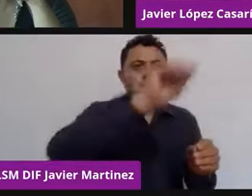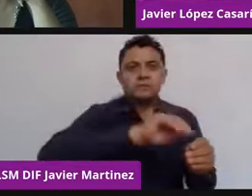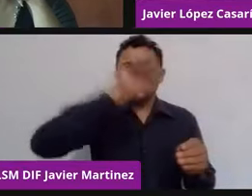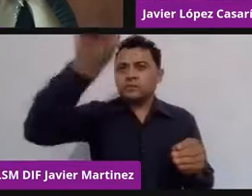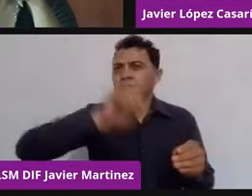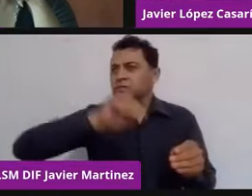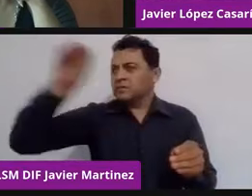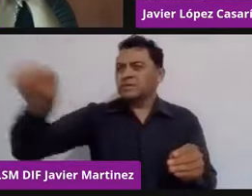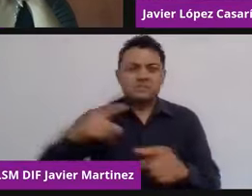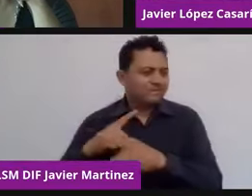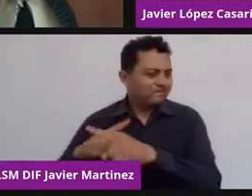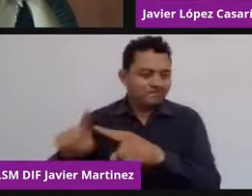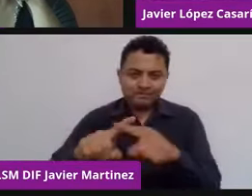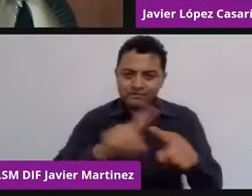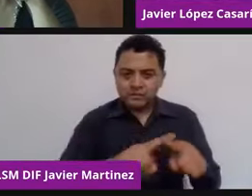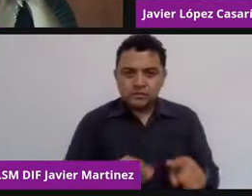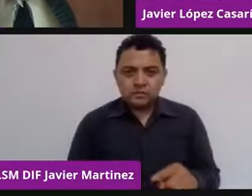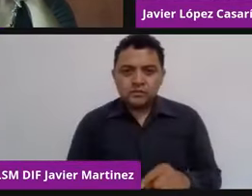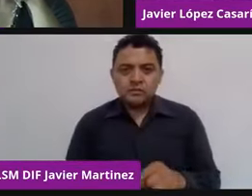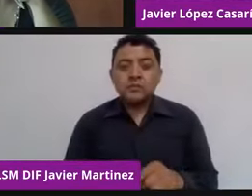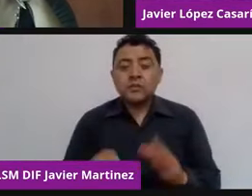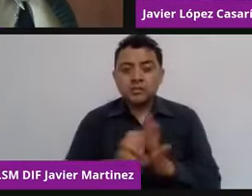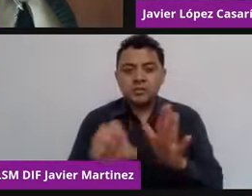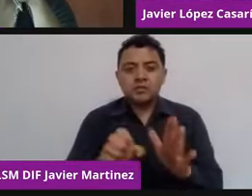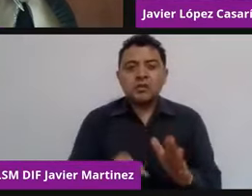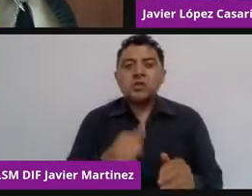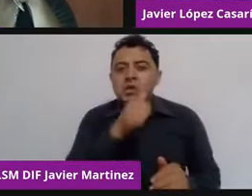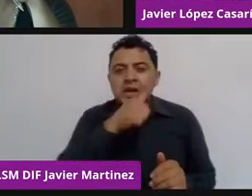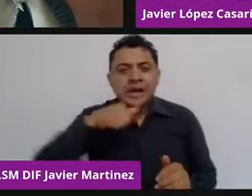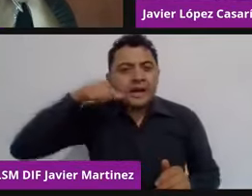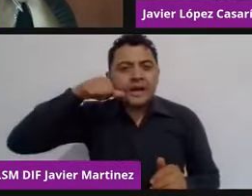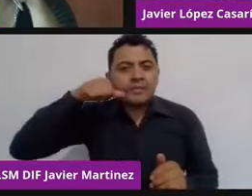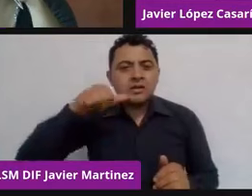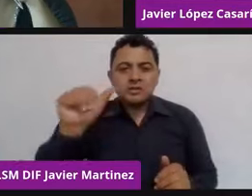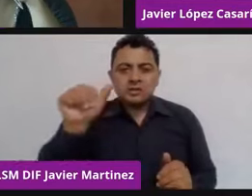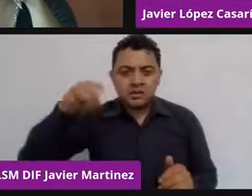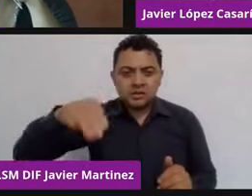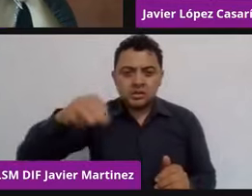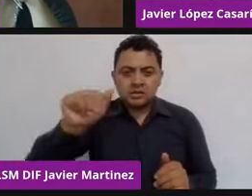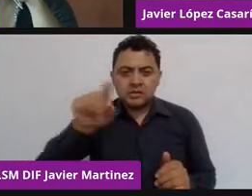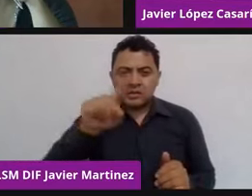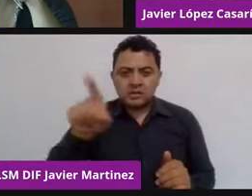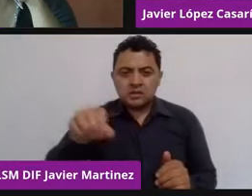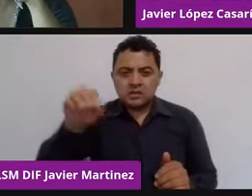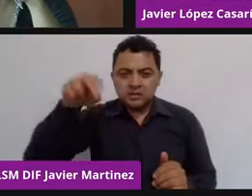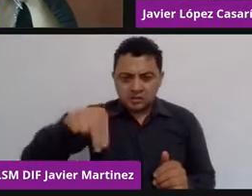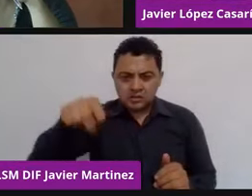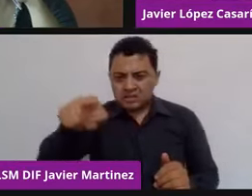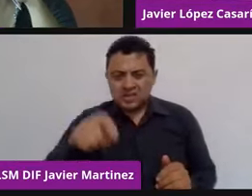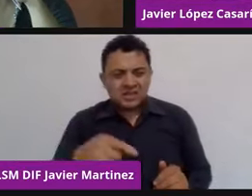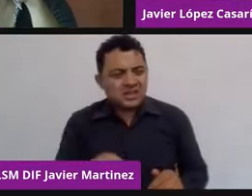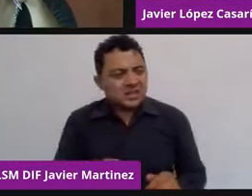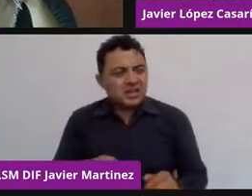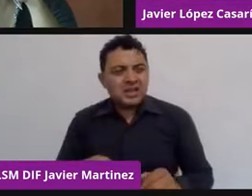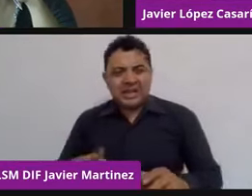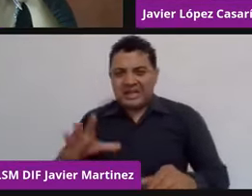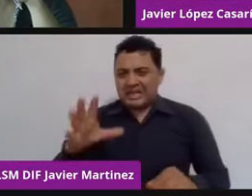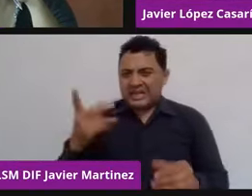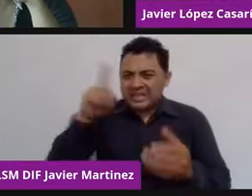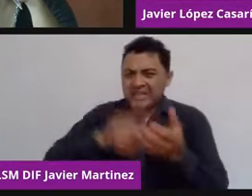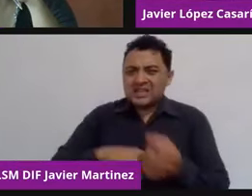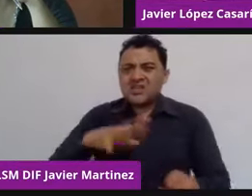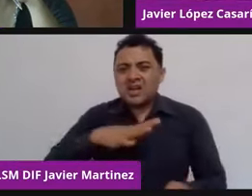criticado la empresa Amazon, donde llega, pues adquiere las empresas de logística, en vez de